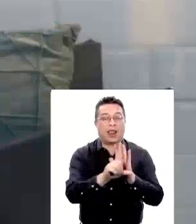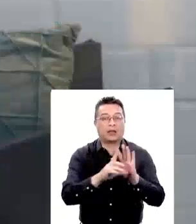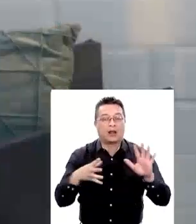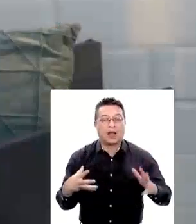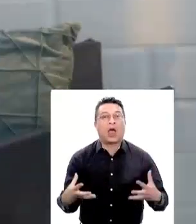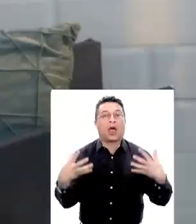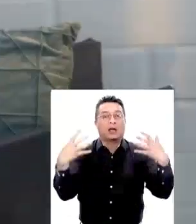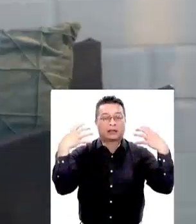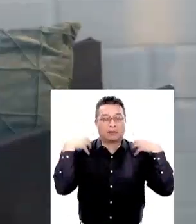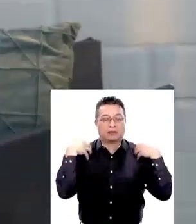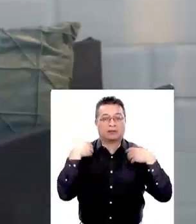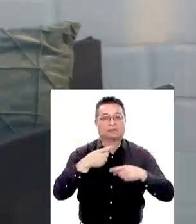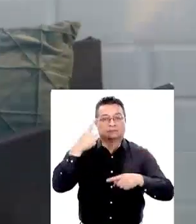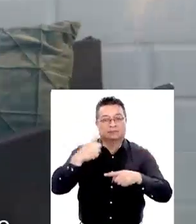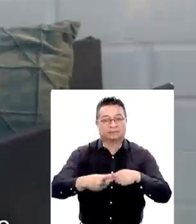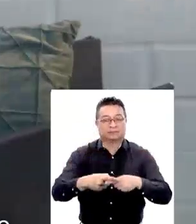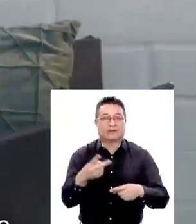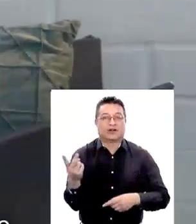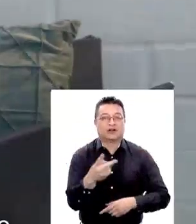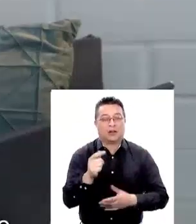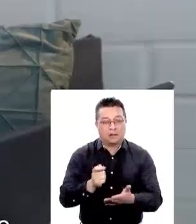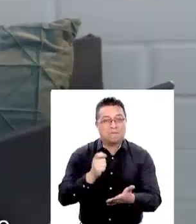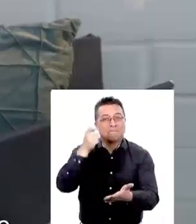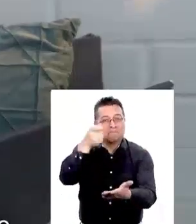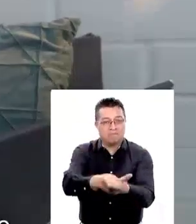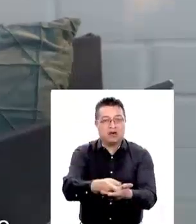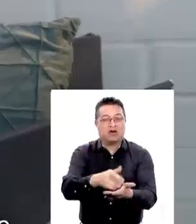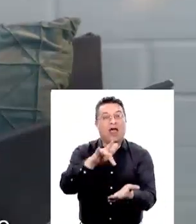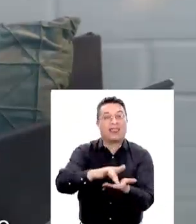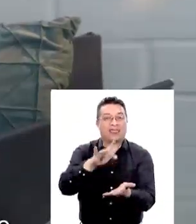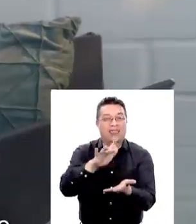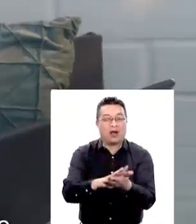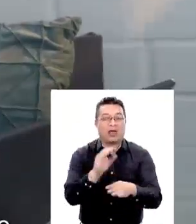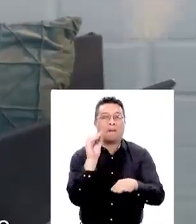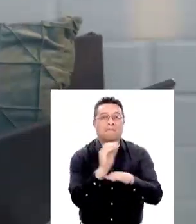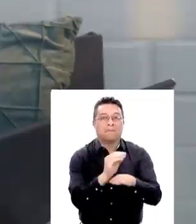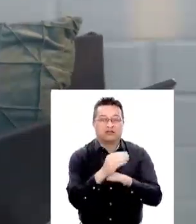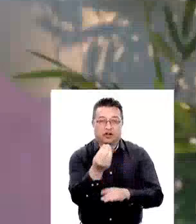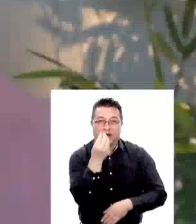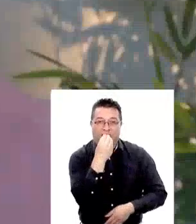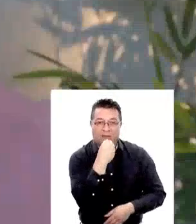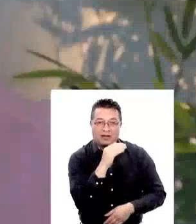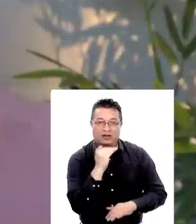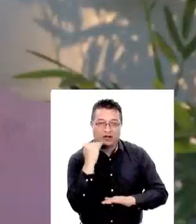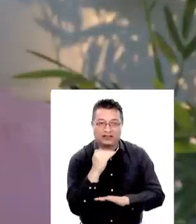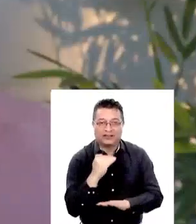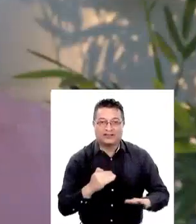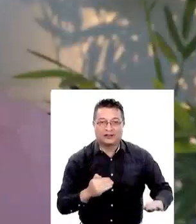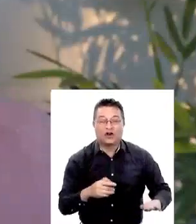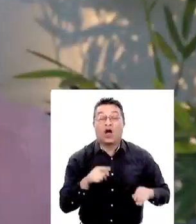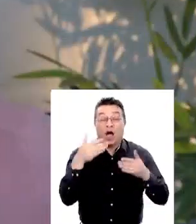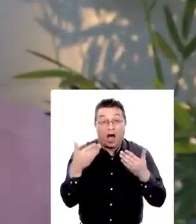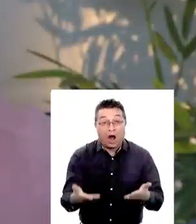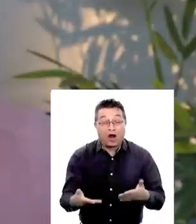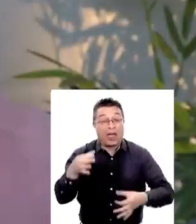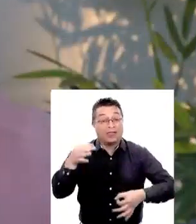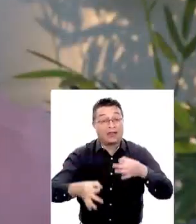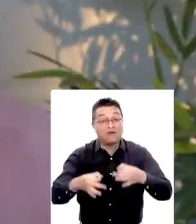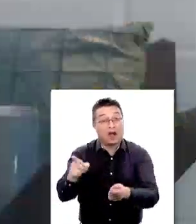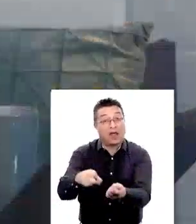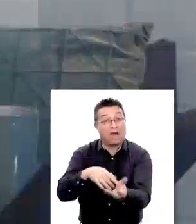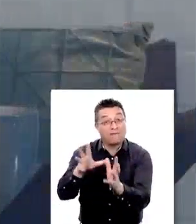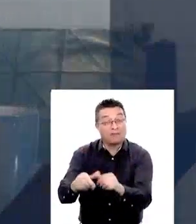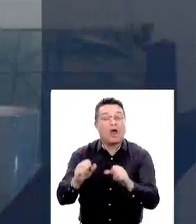responsabilidad parental y pago efectivo de deudas de pensiones de alimento. Ahora los tribunales de familia